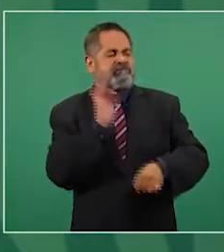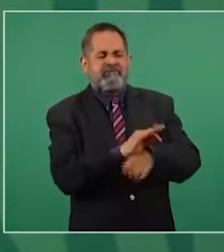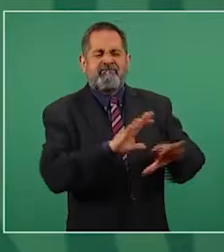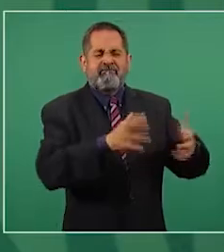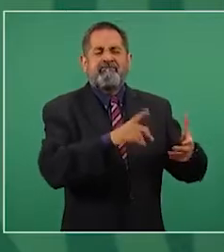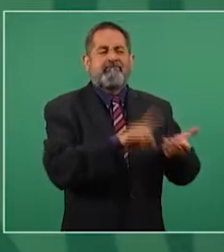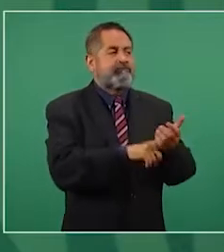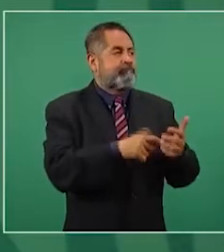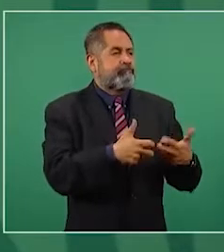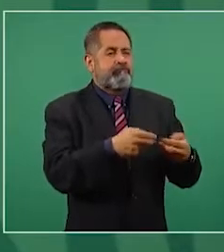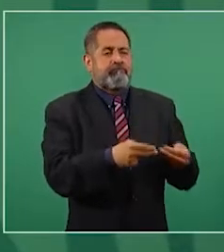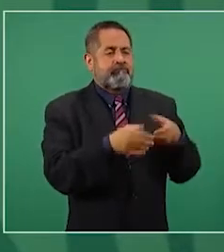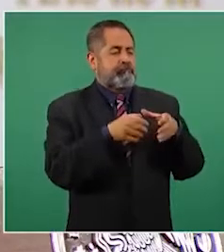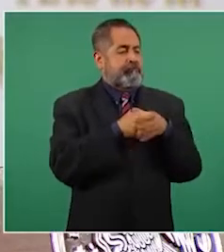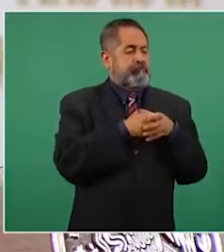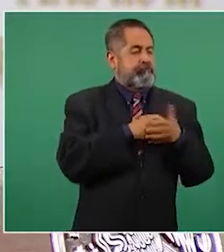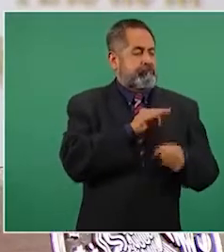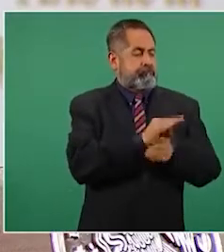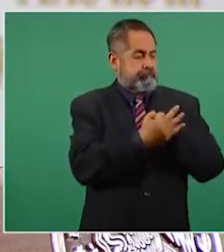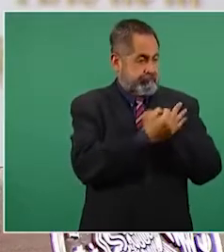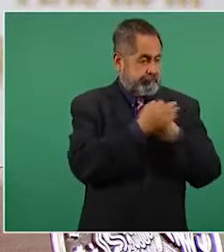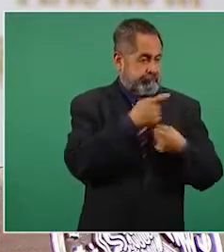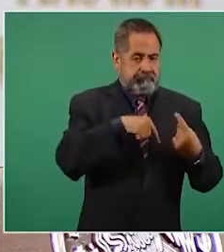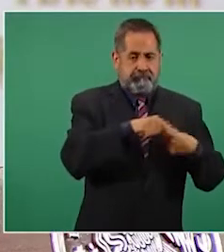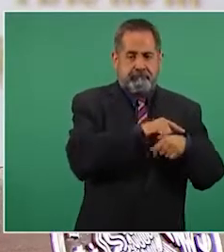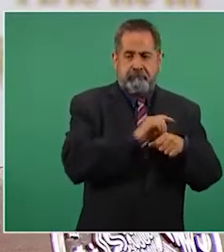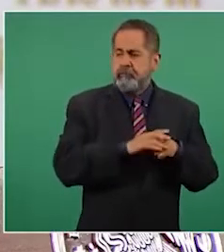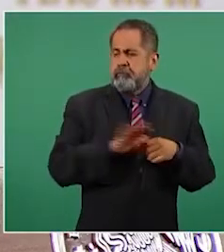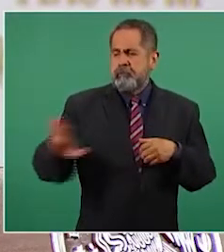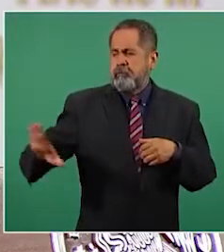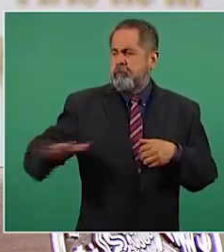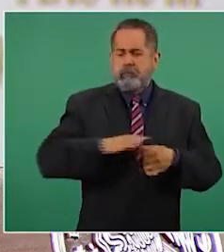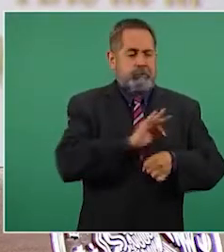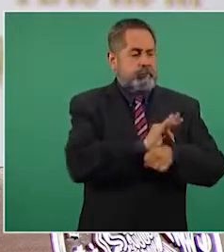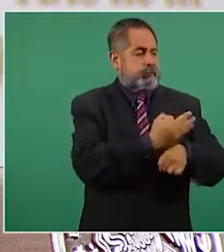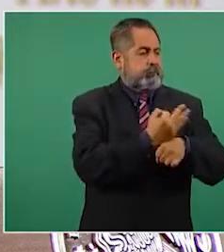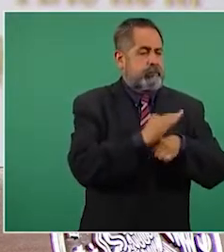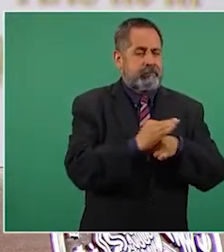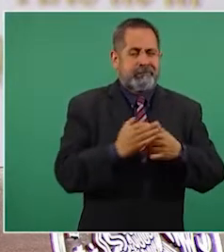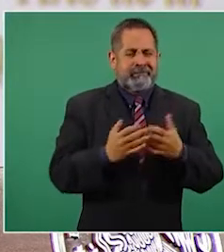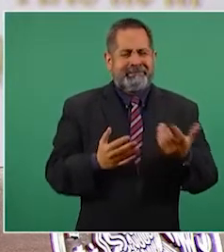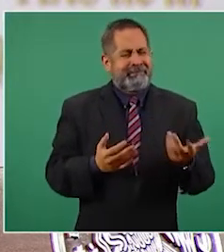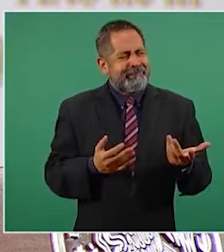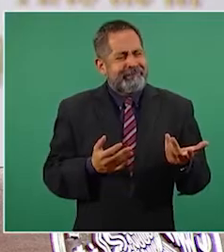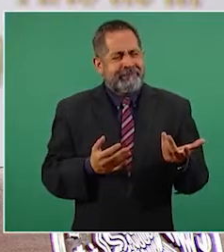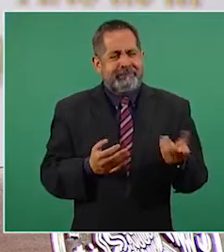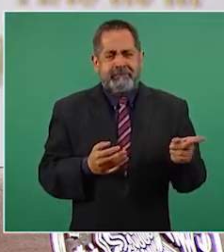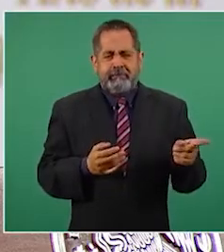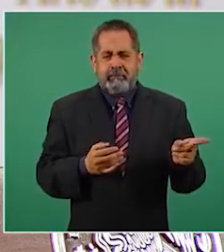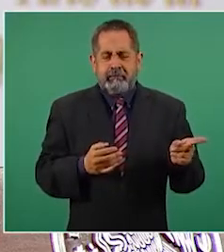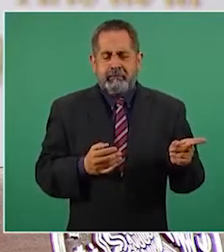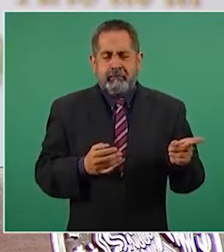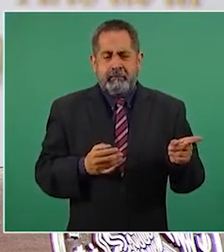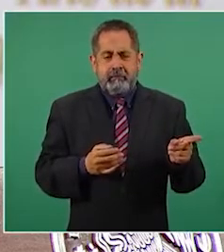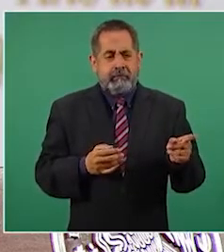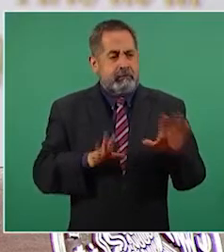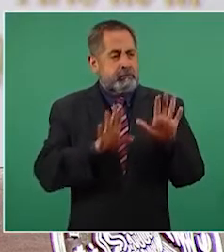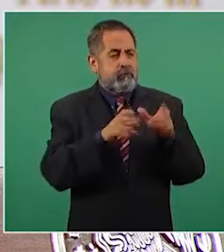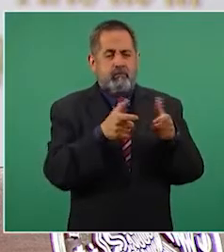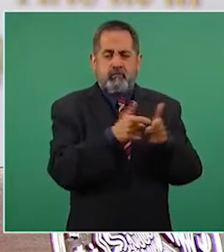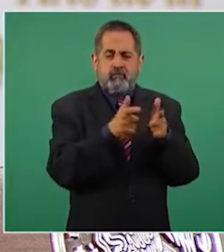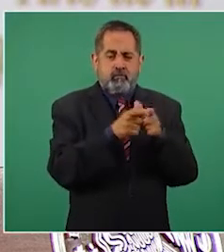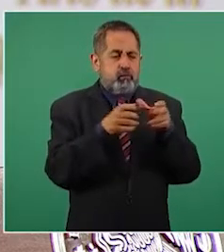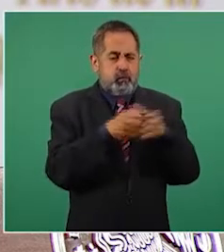creados, para amparar a las minorías,